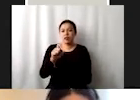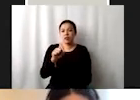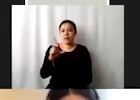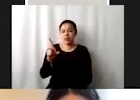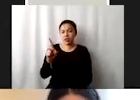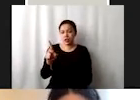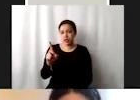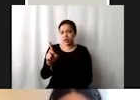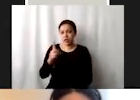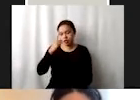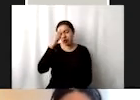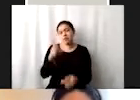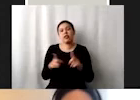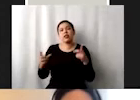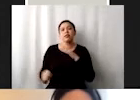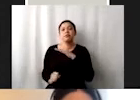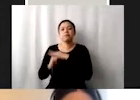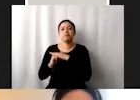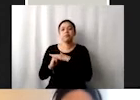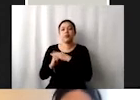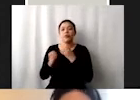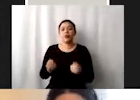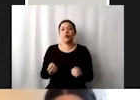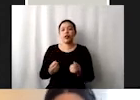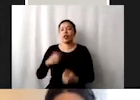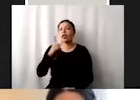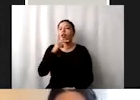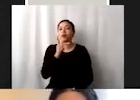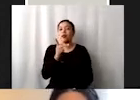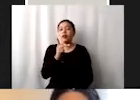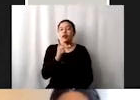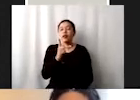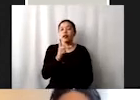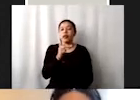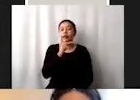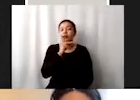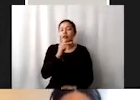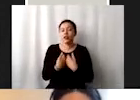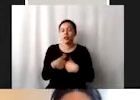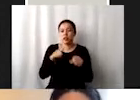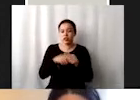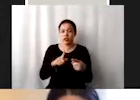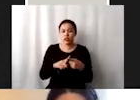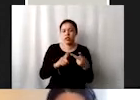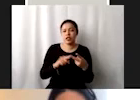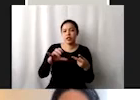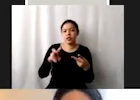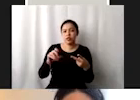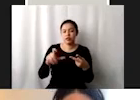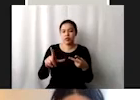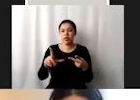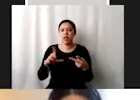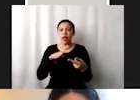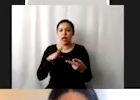el desarrollo sostenible, las palabras como tal sociedad civil aparecen explícitamente